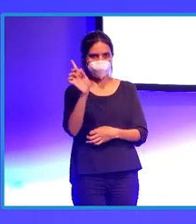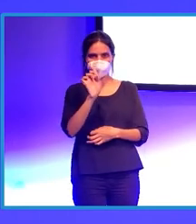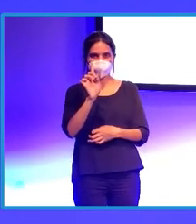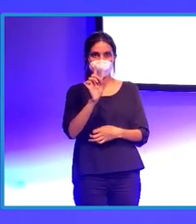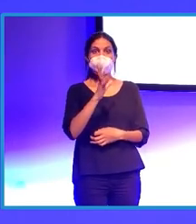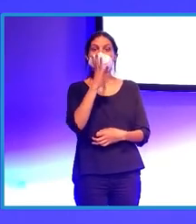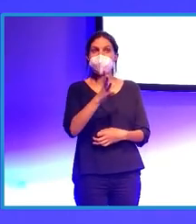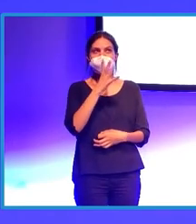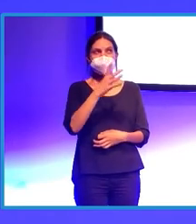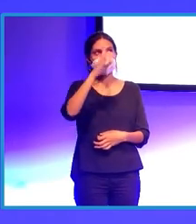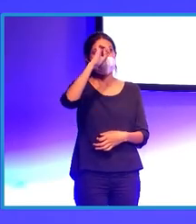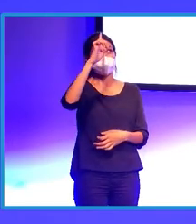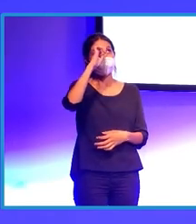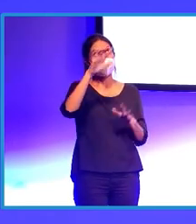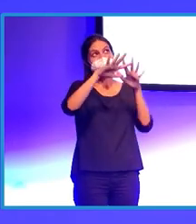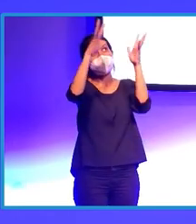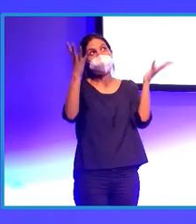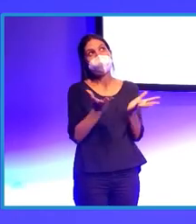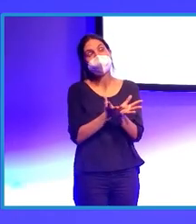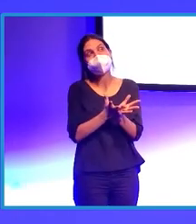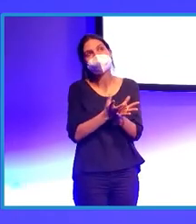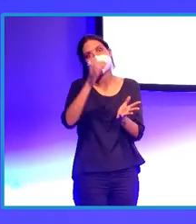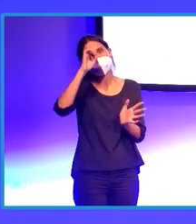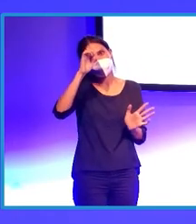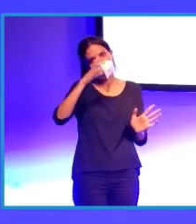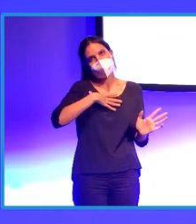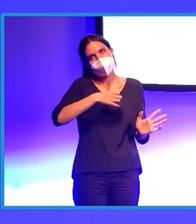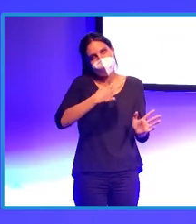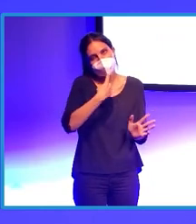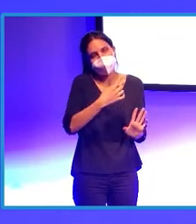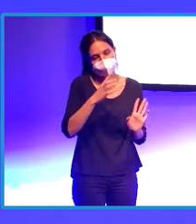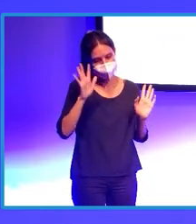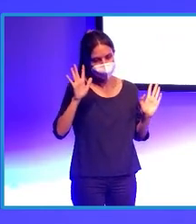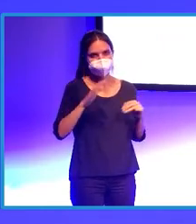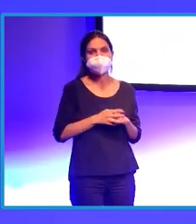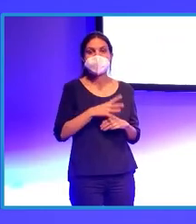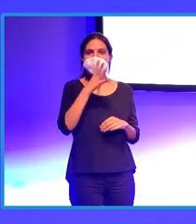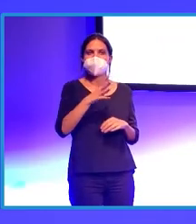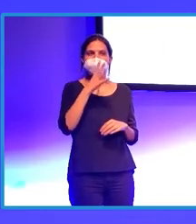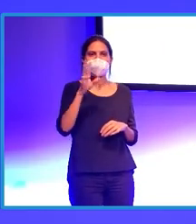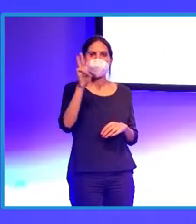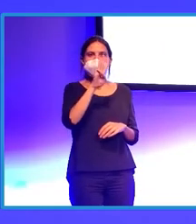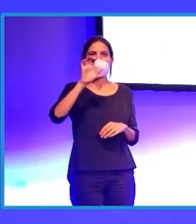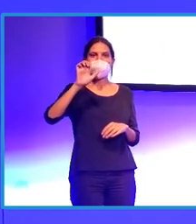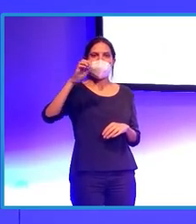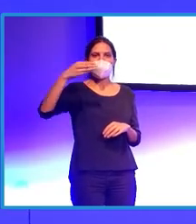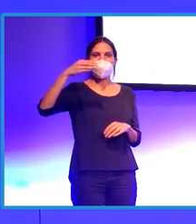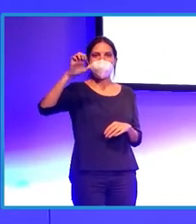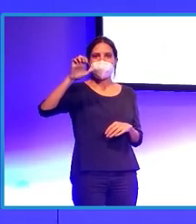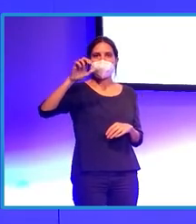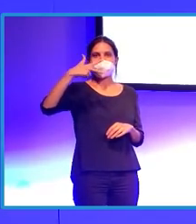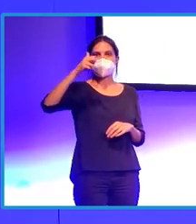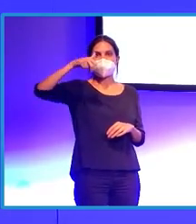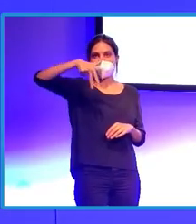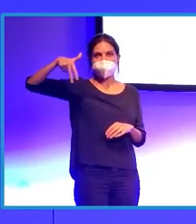yo no sé si en el mundo, sería muy osado decir en el mundo, porque ni siquiera The Weather Channel lo hacen en directo. Nosotros lo hacemos en riguroso,